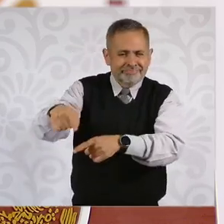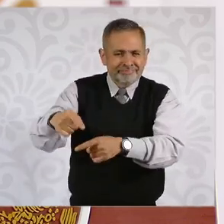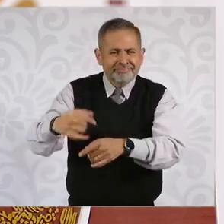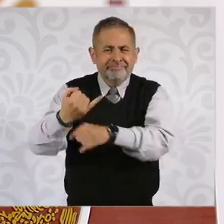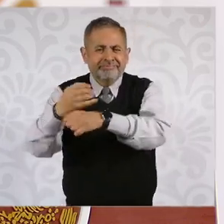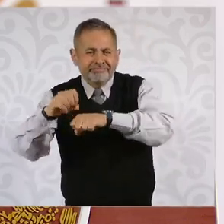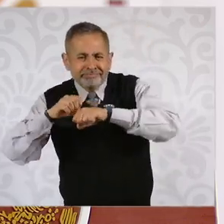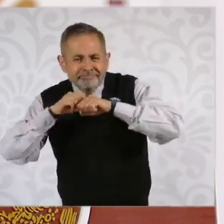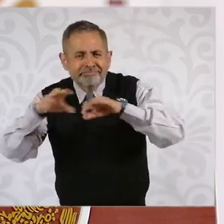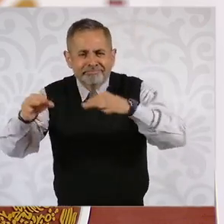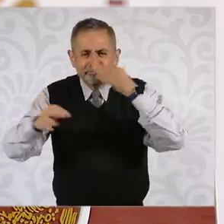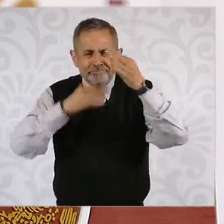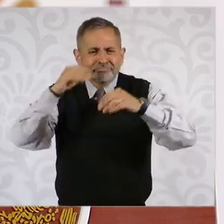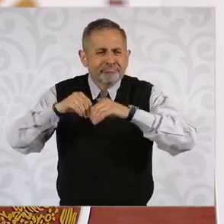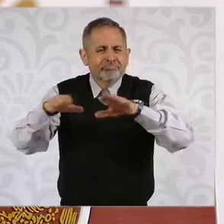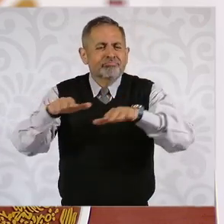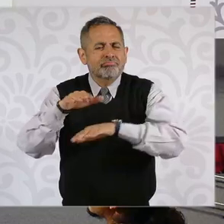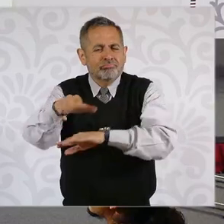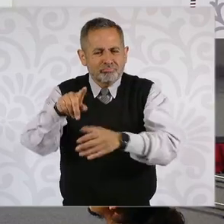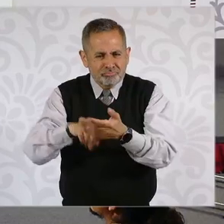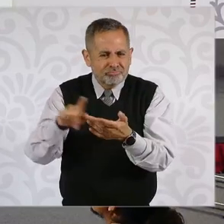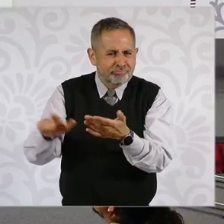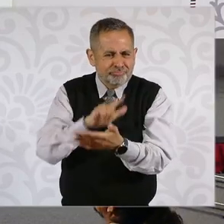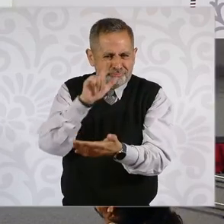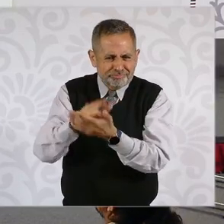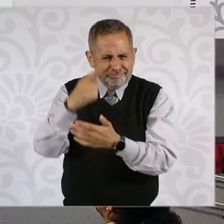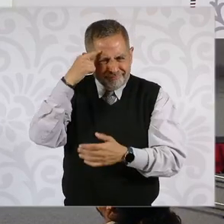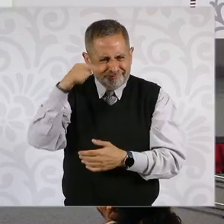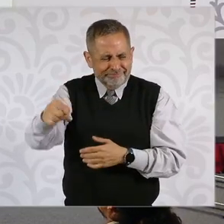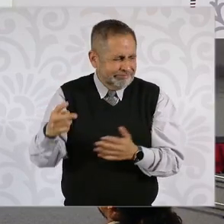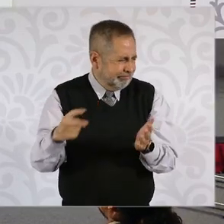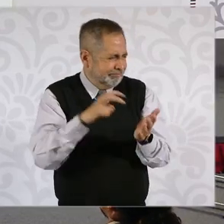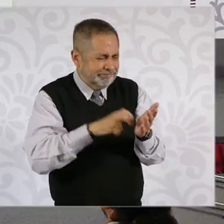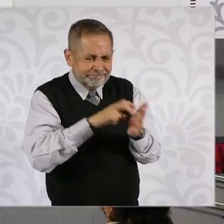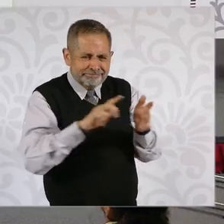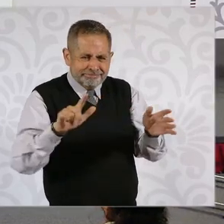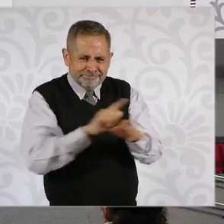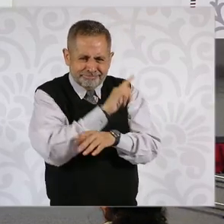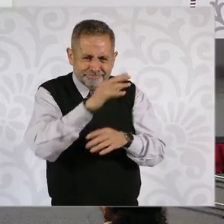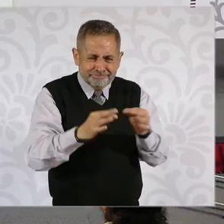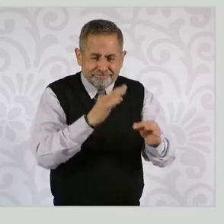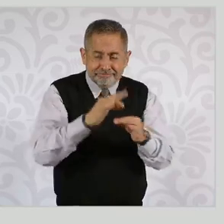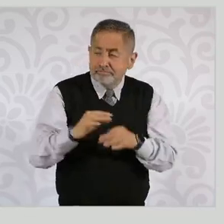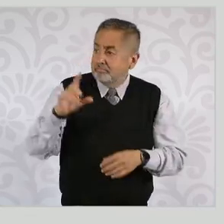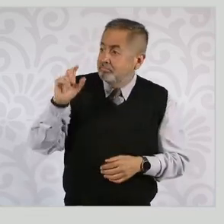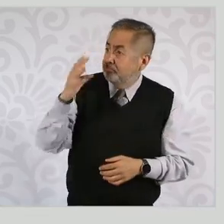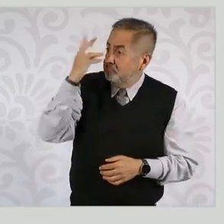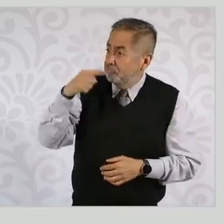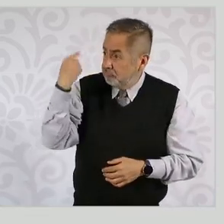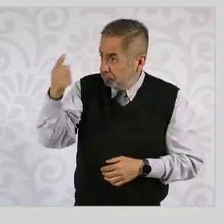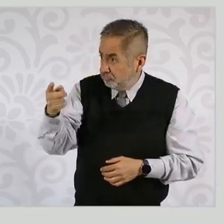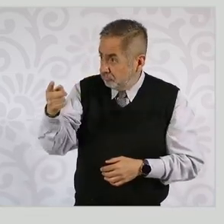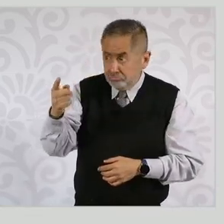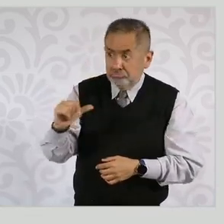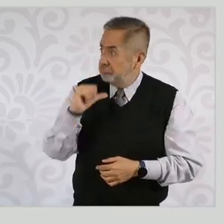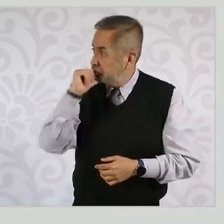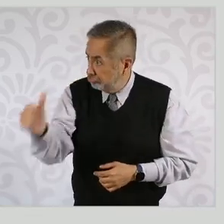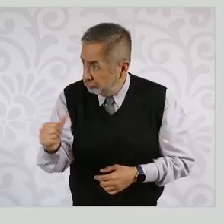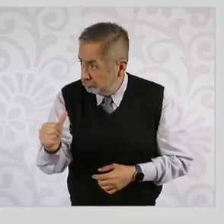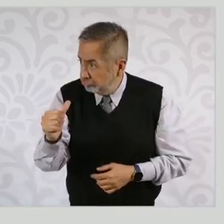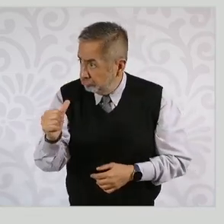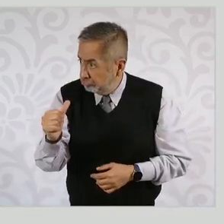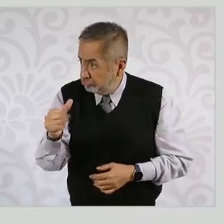publicación sobre la reforma al poder judicial en 24 horas o